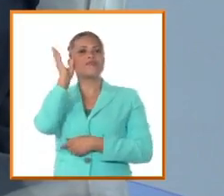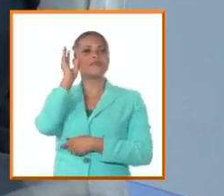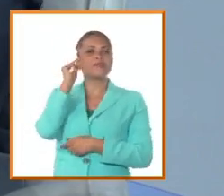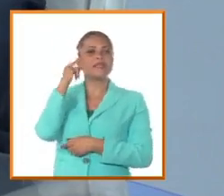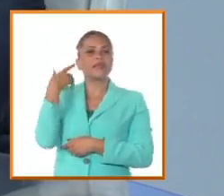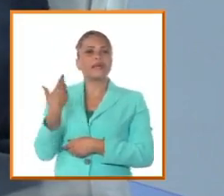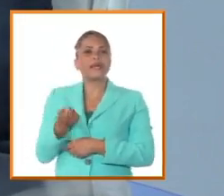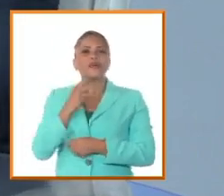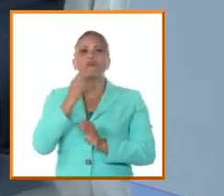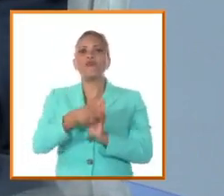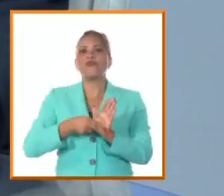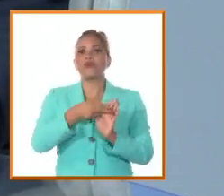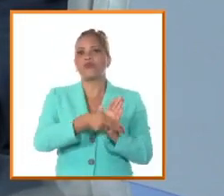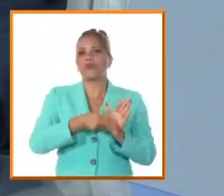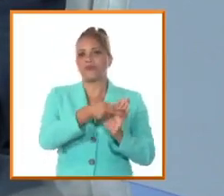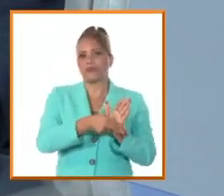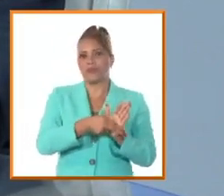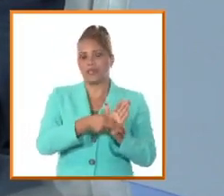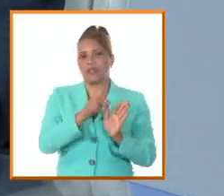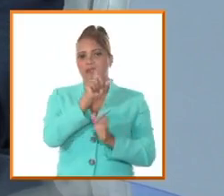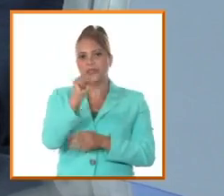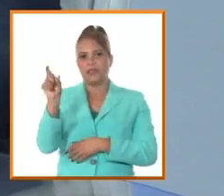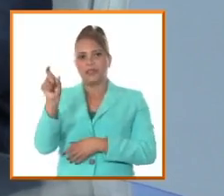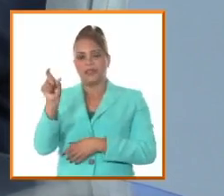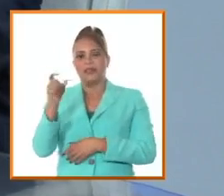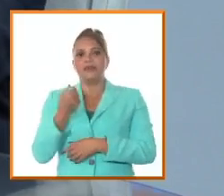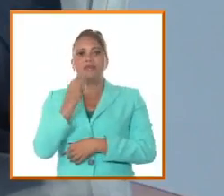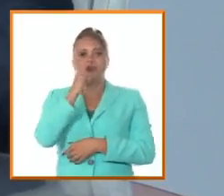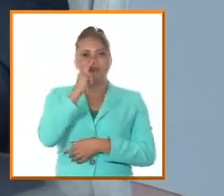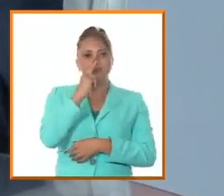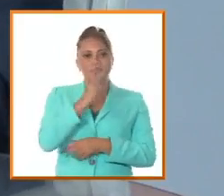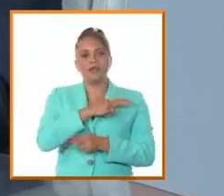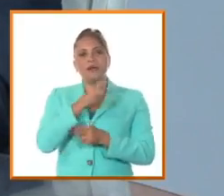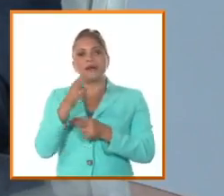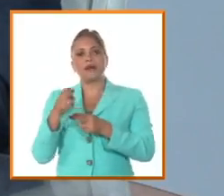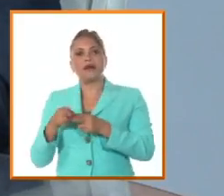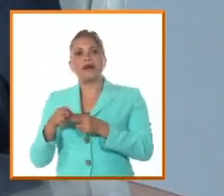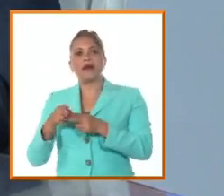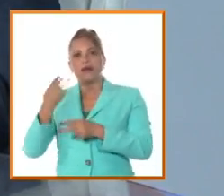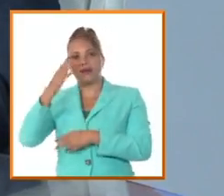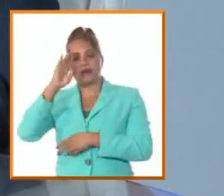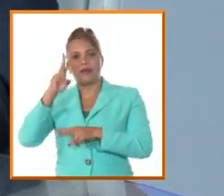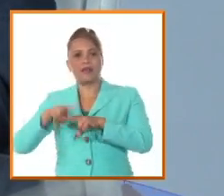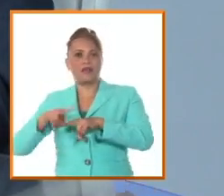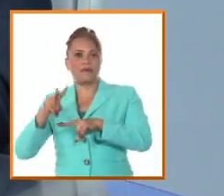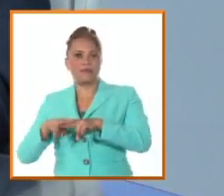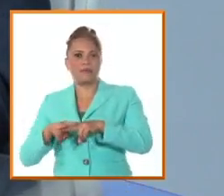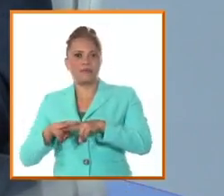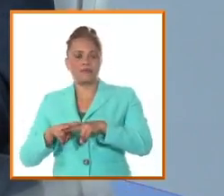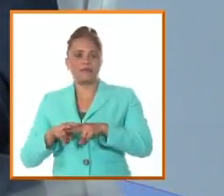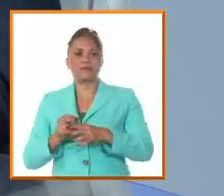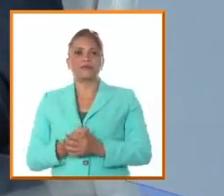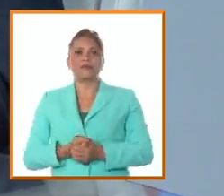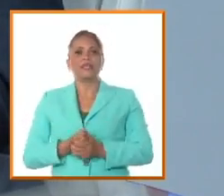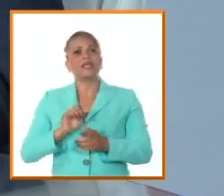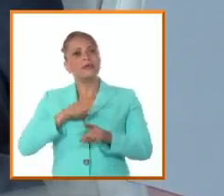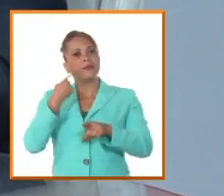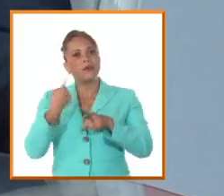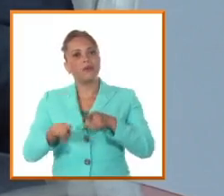Príncipe a Nuevitas, que es el segundo ferrocarril de Cuba, después del famoso ferrocarril de La Habana a Guinness.